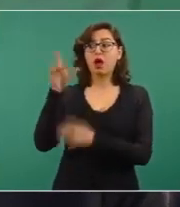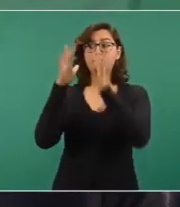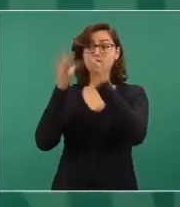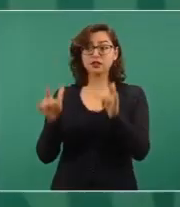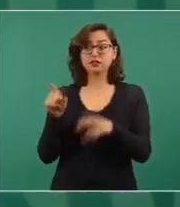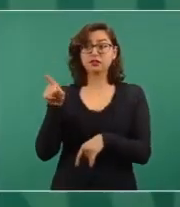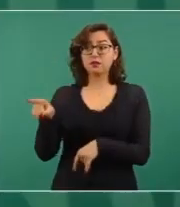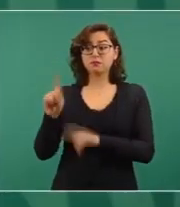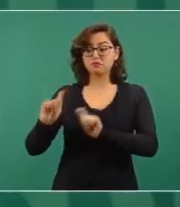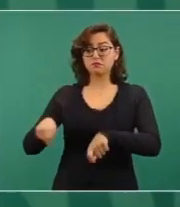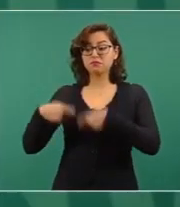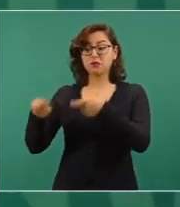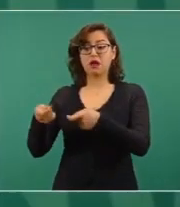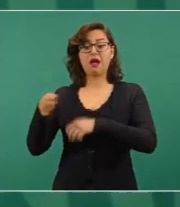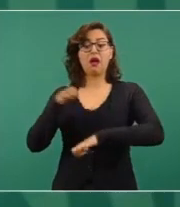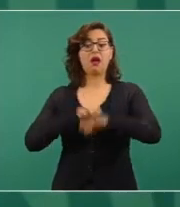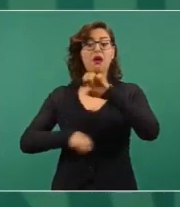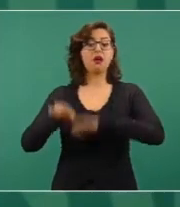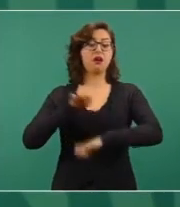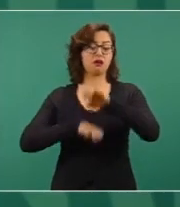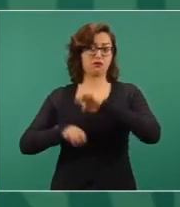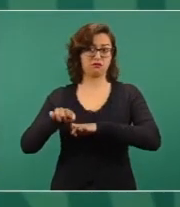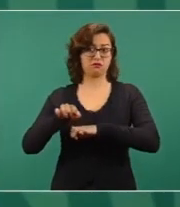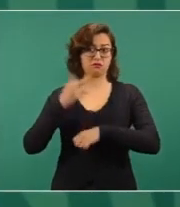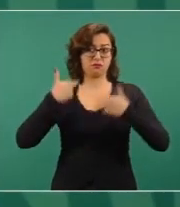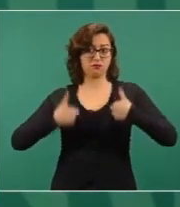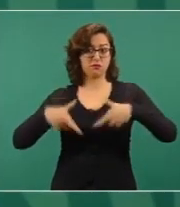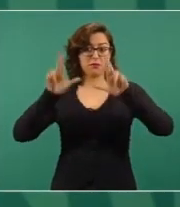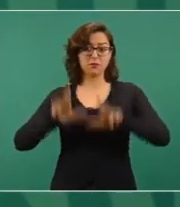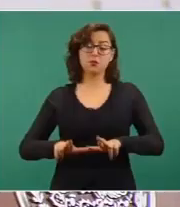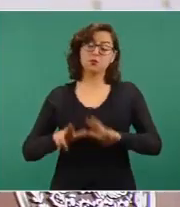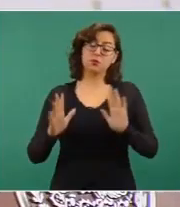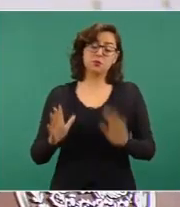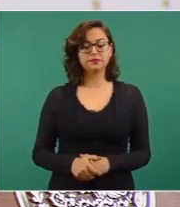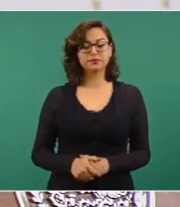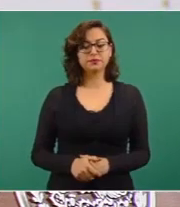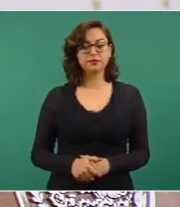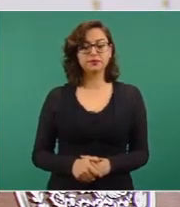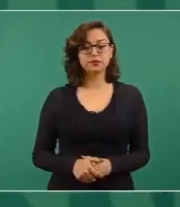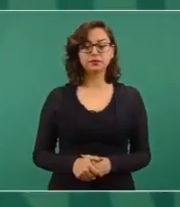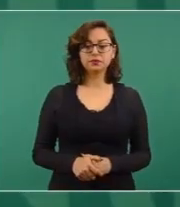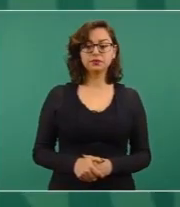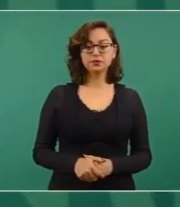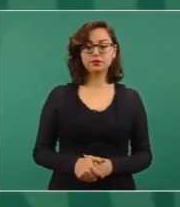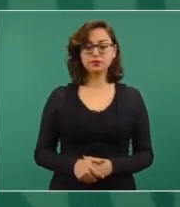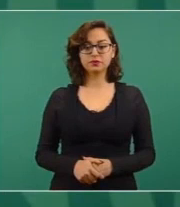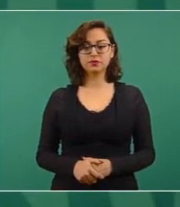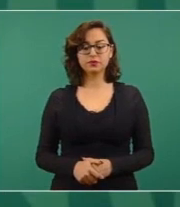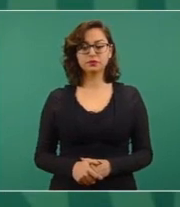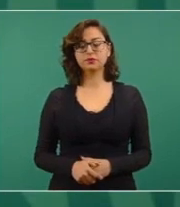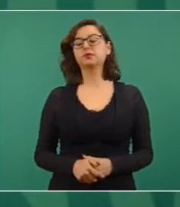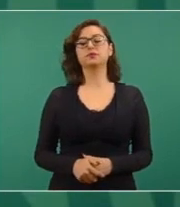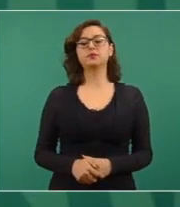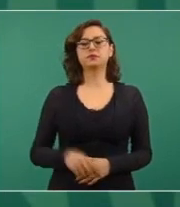esa es la propuesta que tenemos. Su lugar